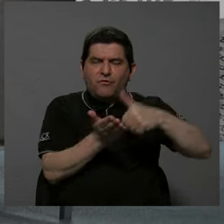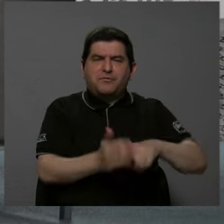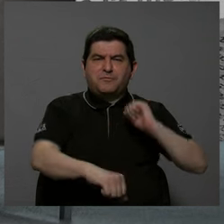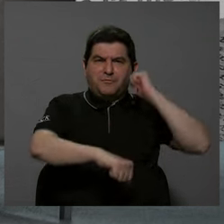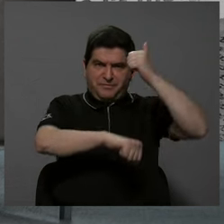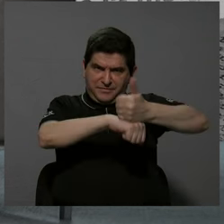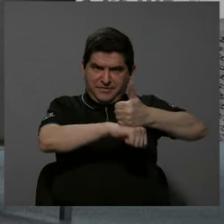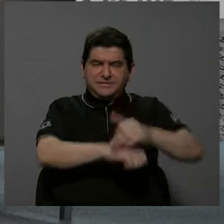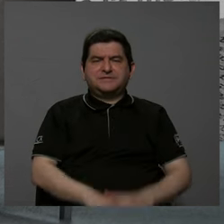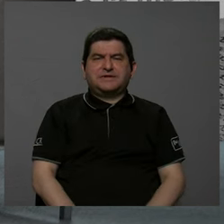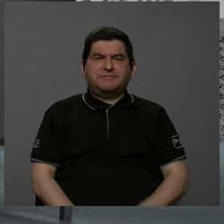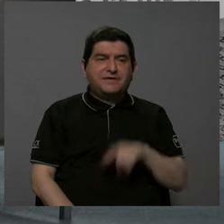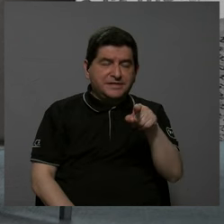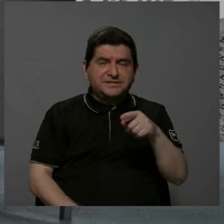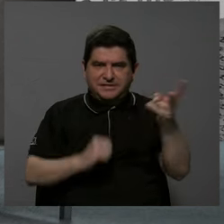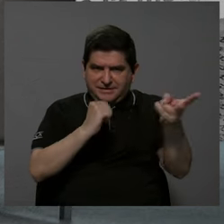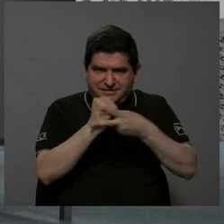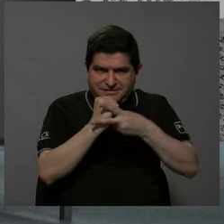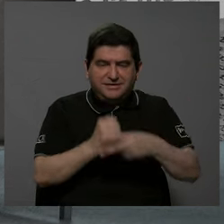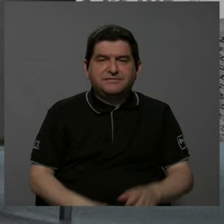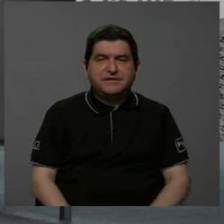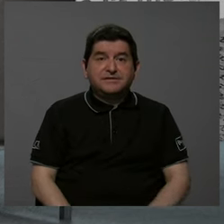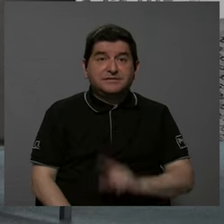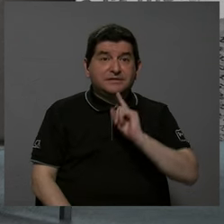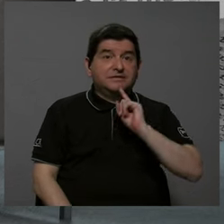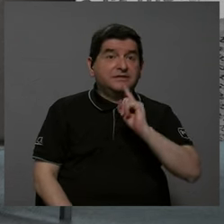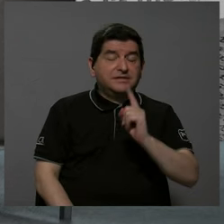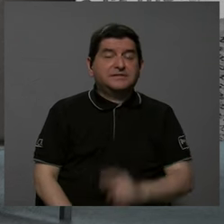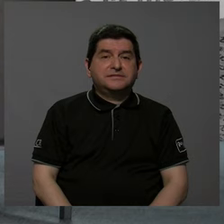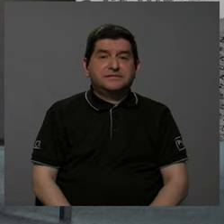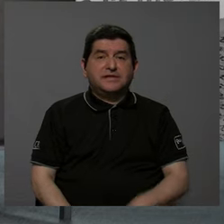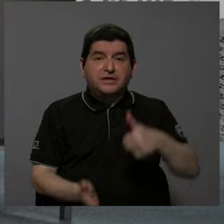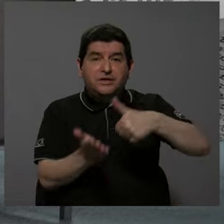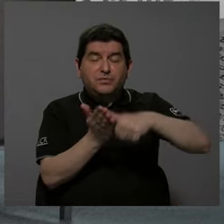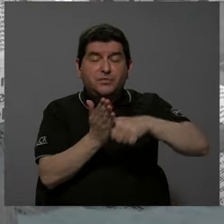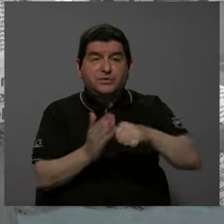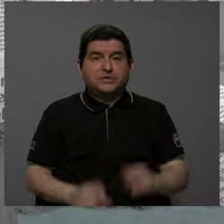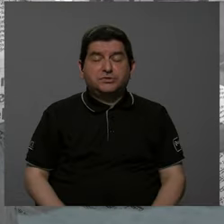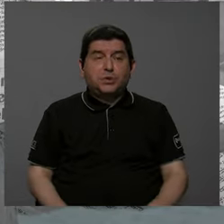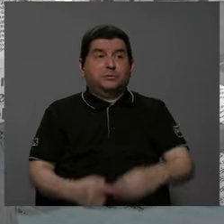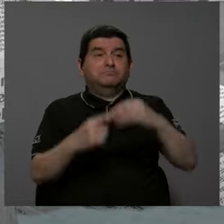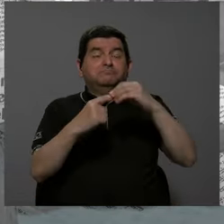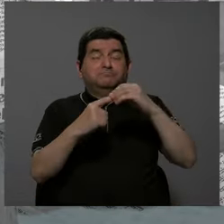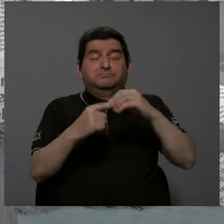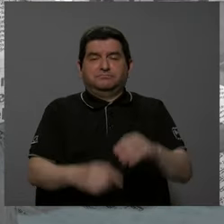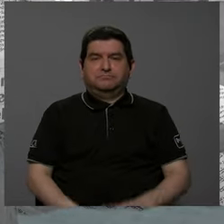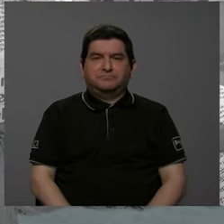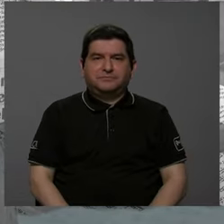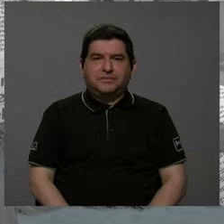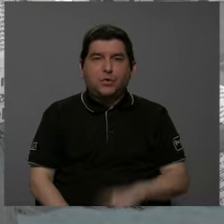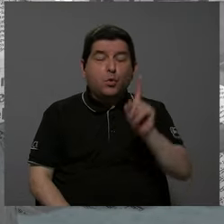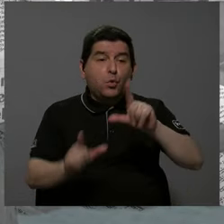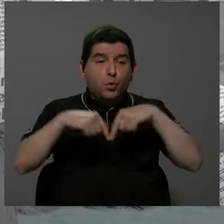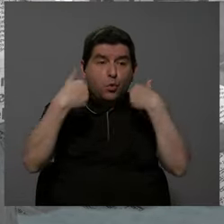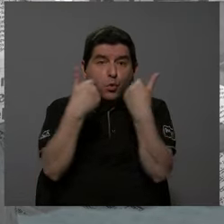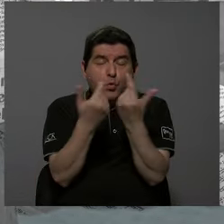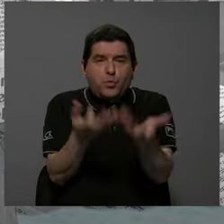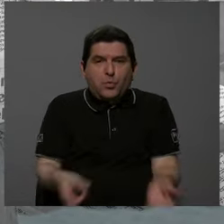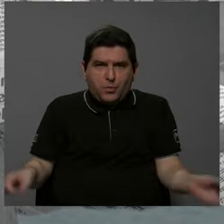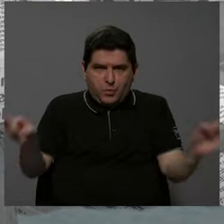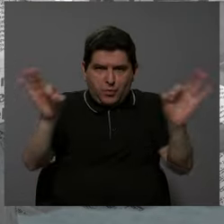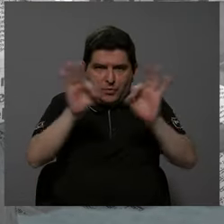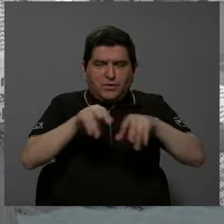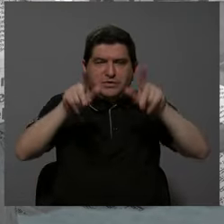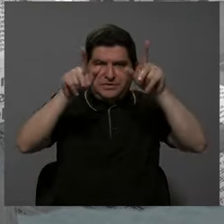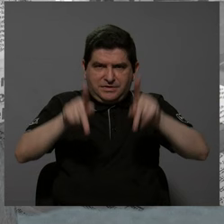esta elección y por eso se ha dicho que es una de las elecciones más importantes. Salen un grupo considerable de